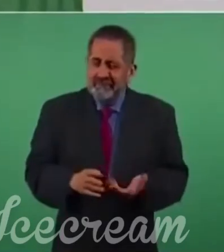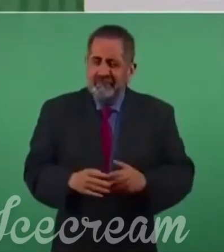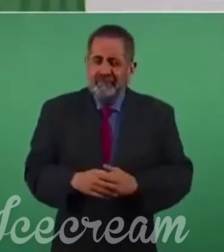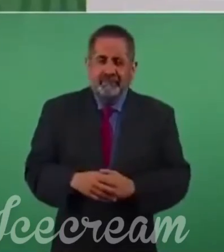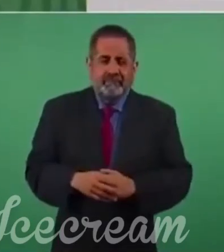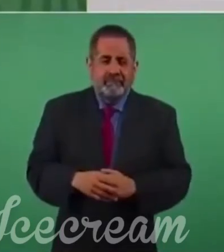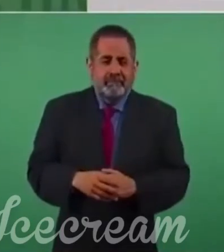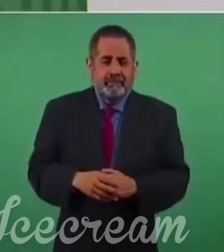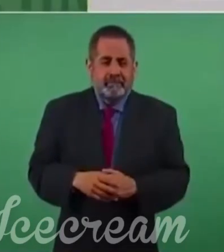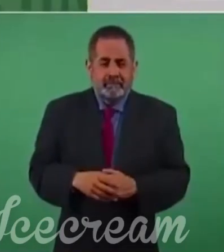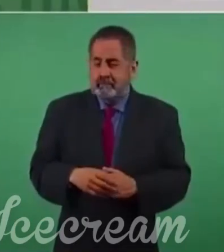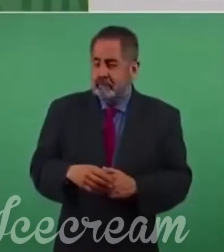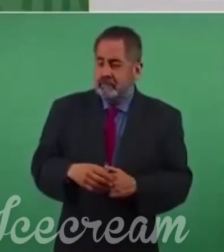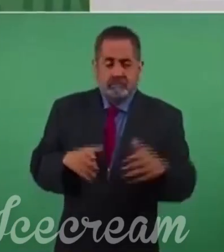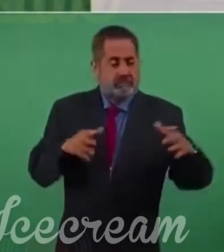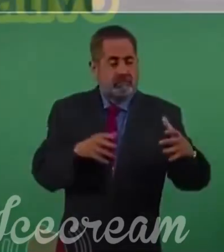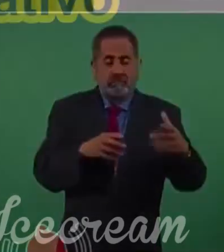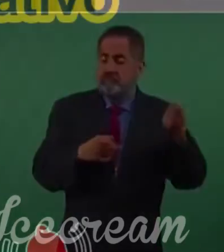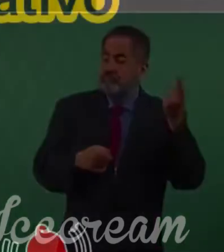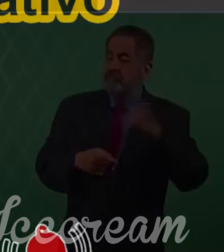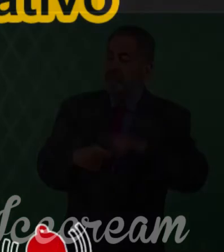¿Éran los que mandaban?